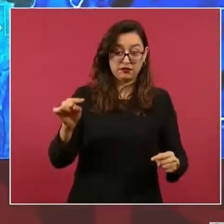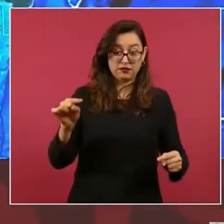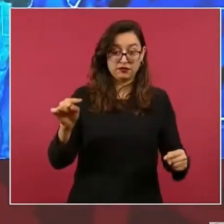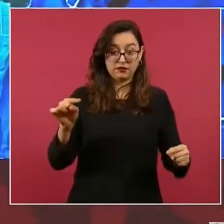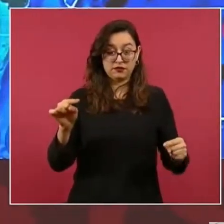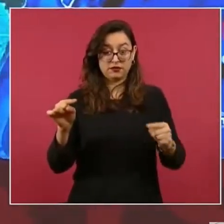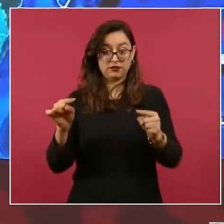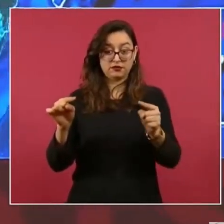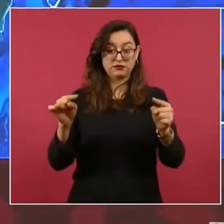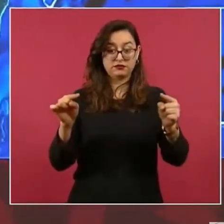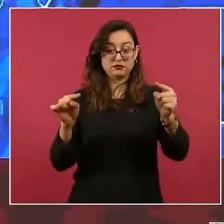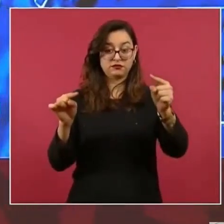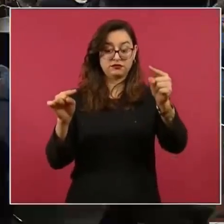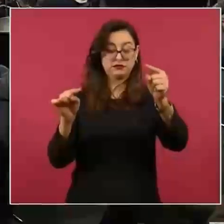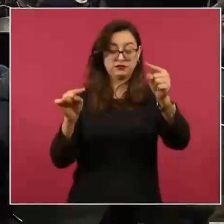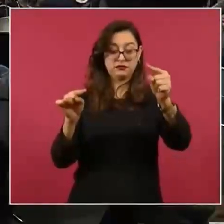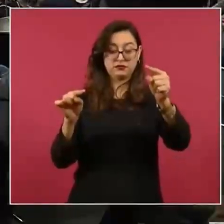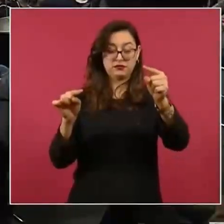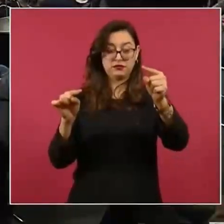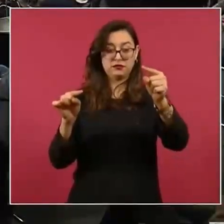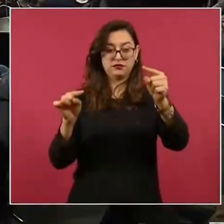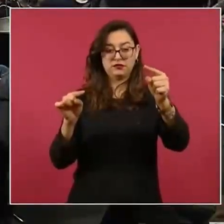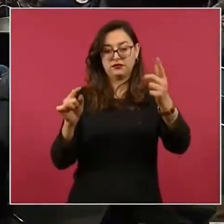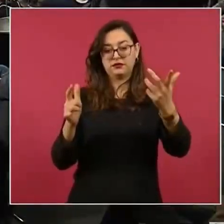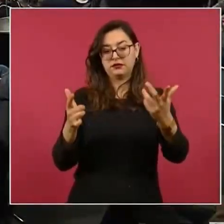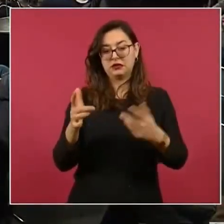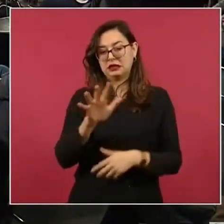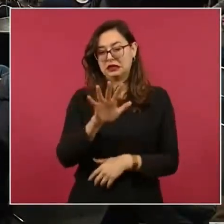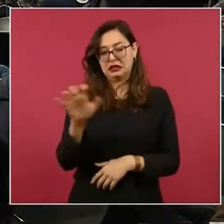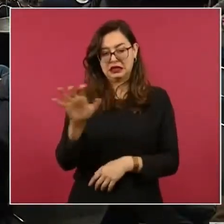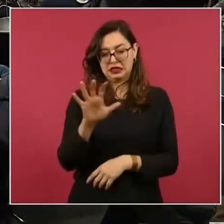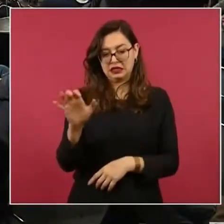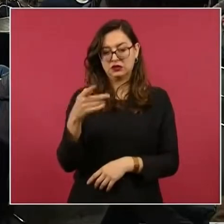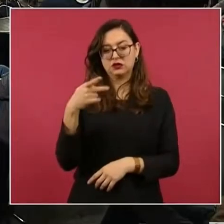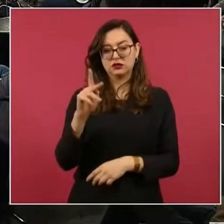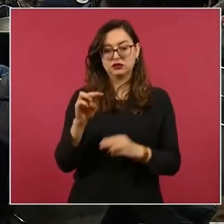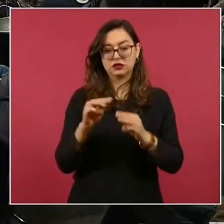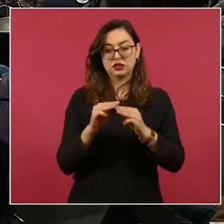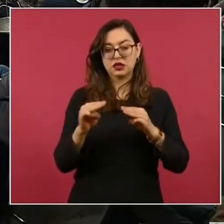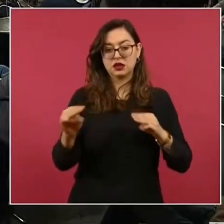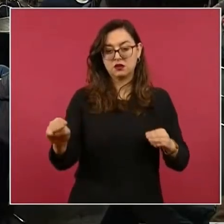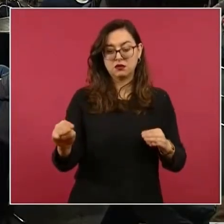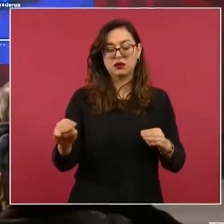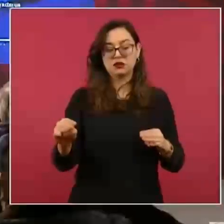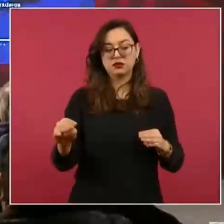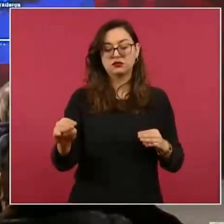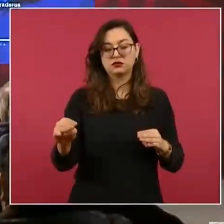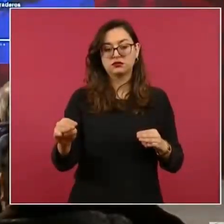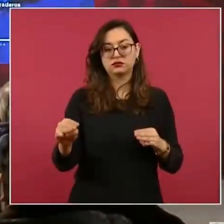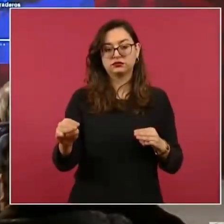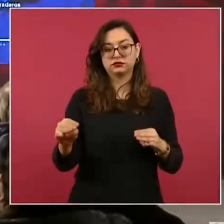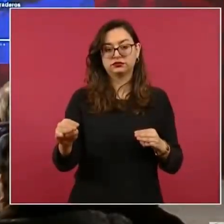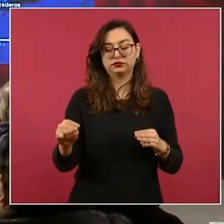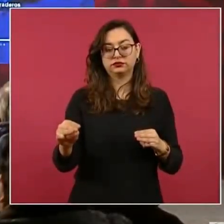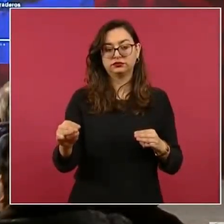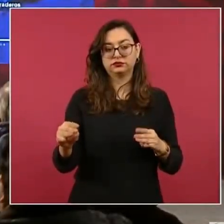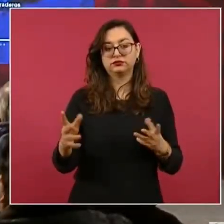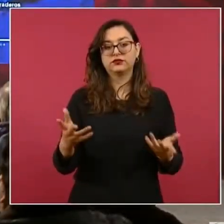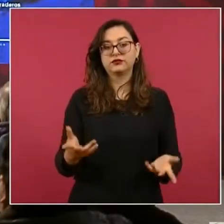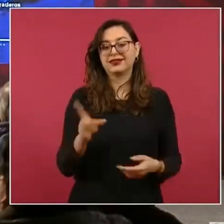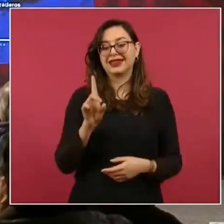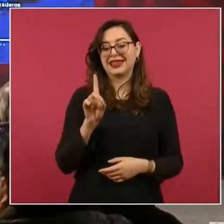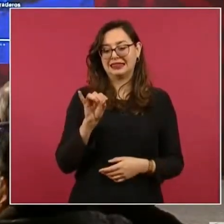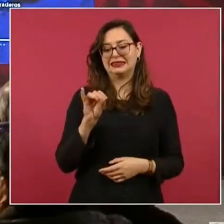pasando Campeche hasta Mérida, es un diésel